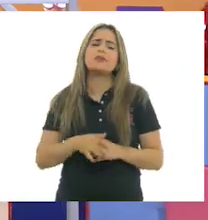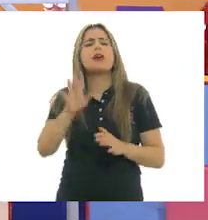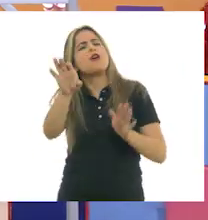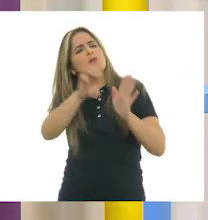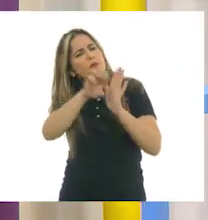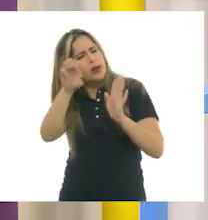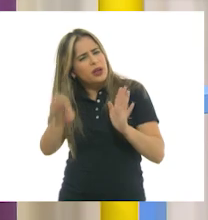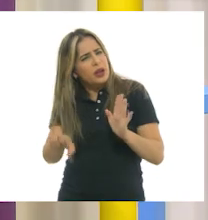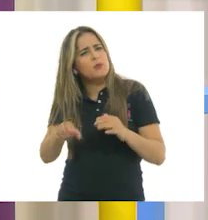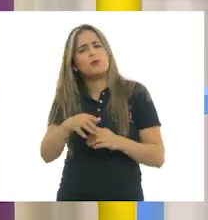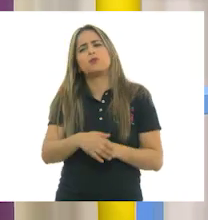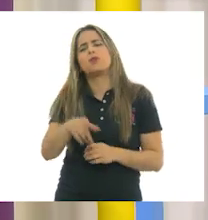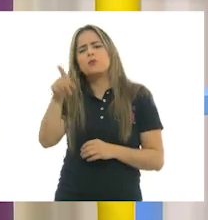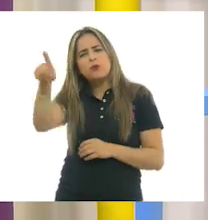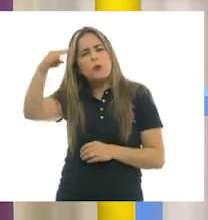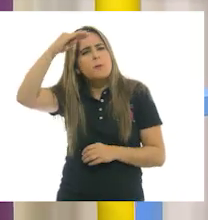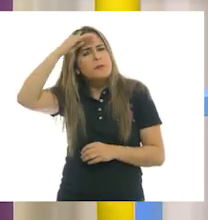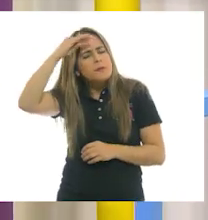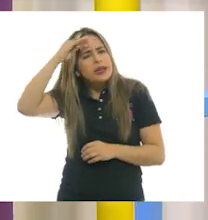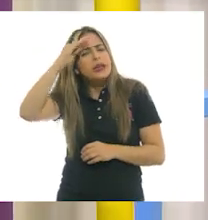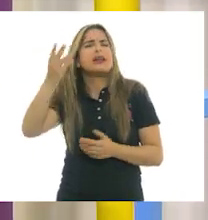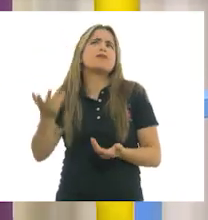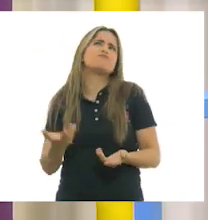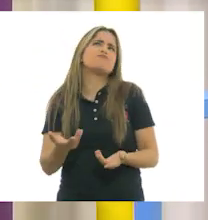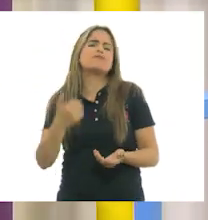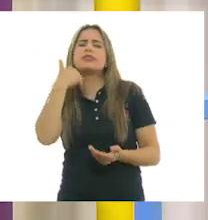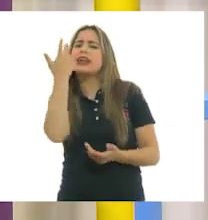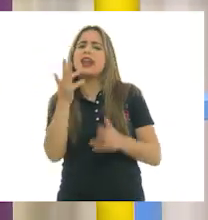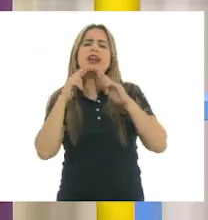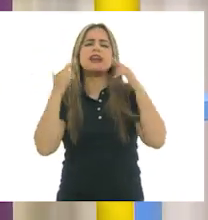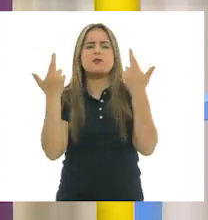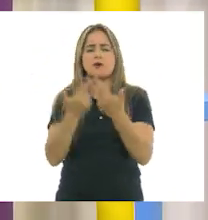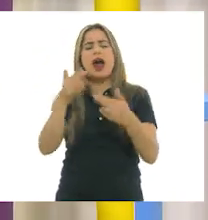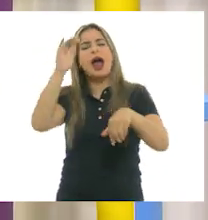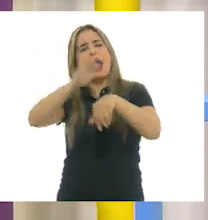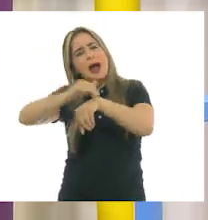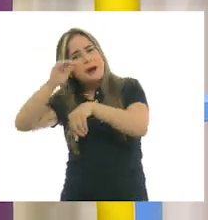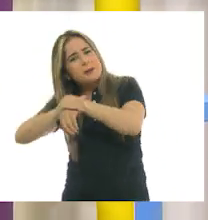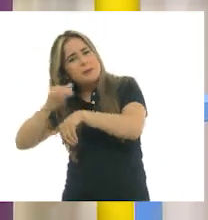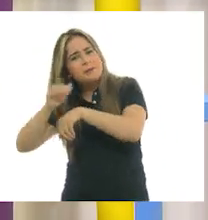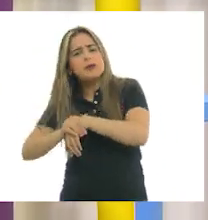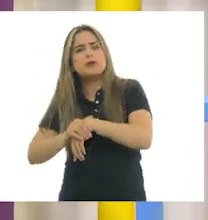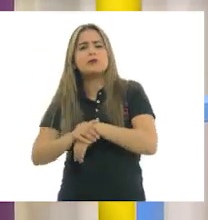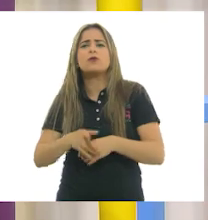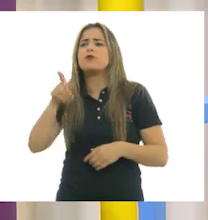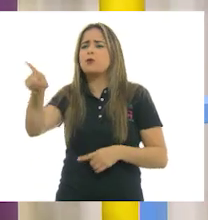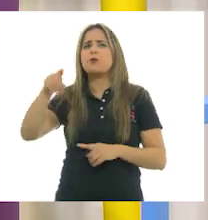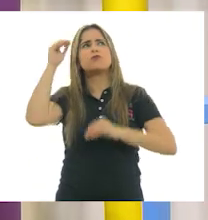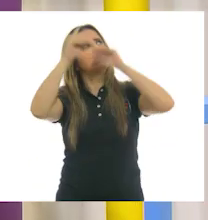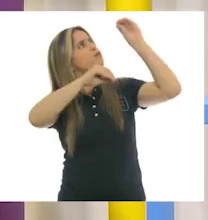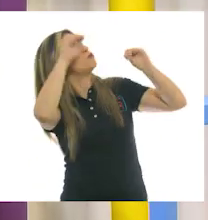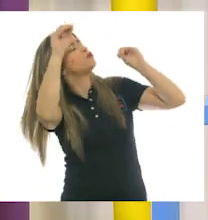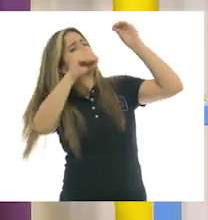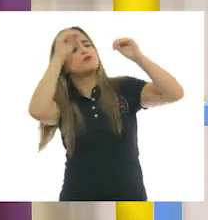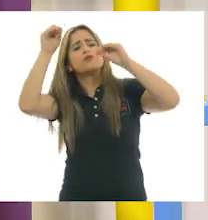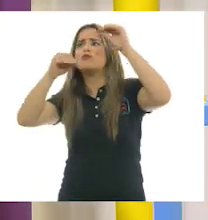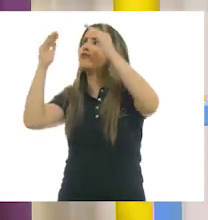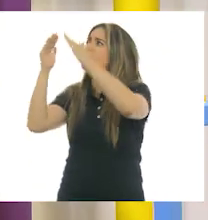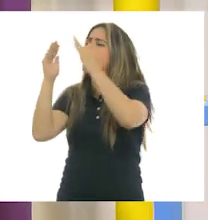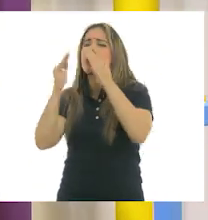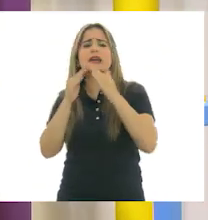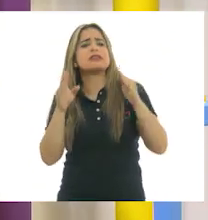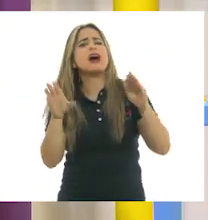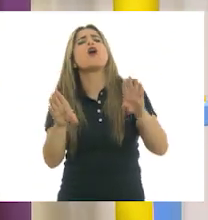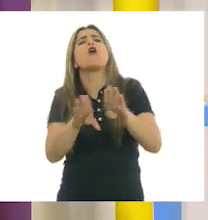ejemplo, estás pensando hacer una reunión de amigos, ¿cómo adornarías tu casa si, por ejemplo, esa reunión